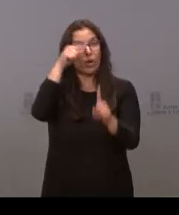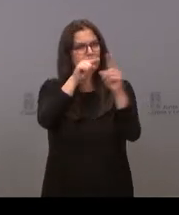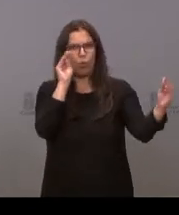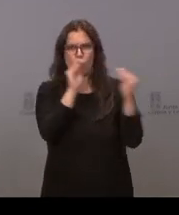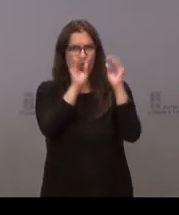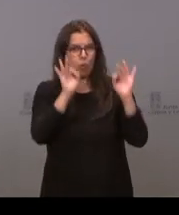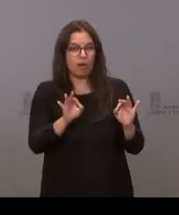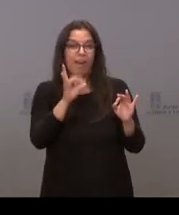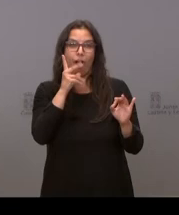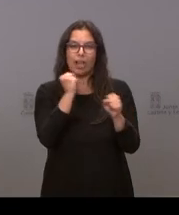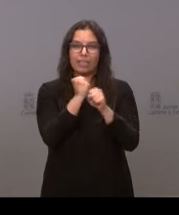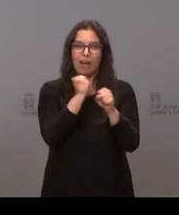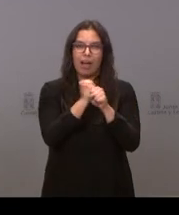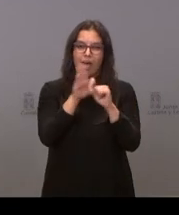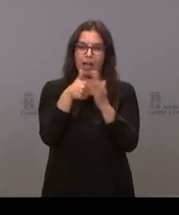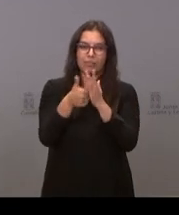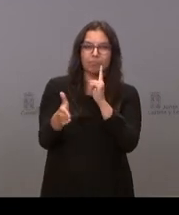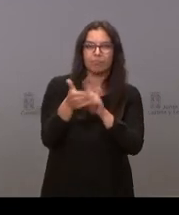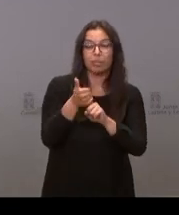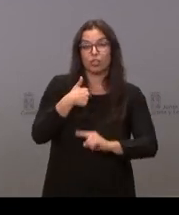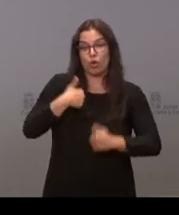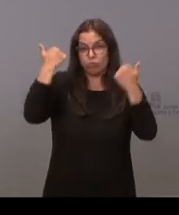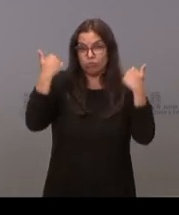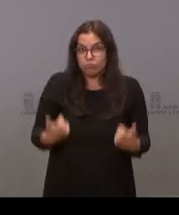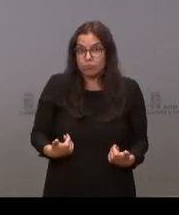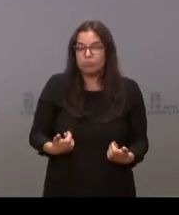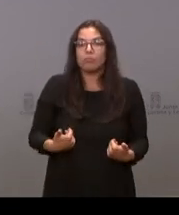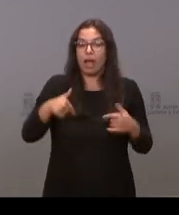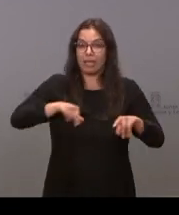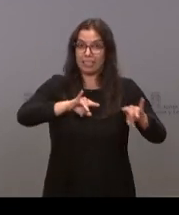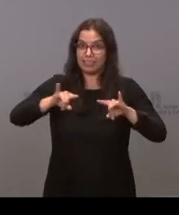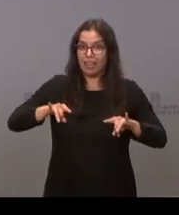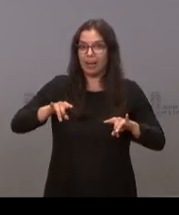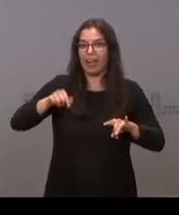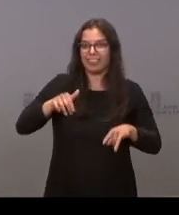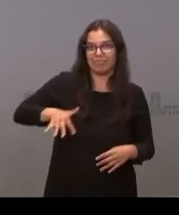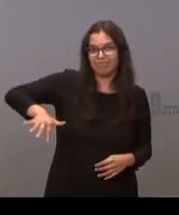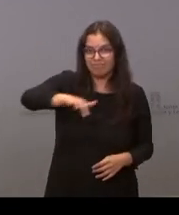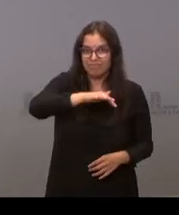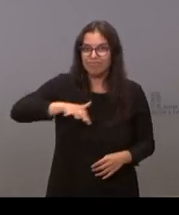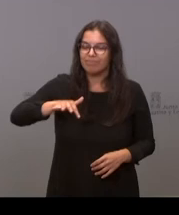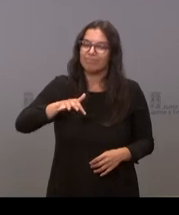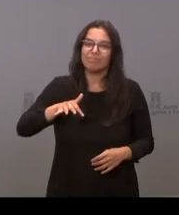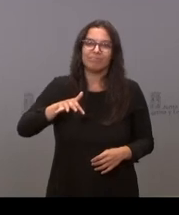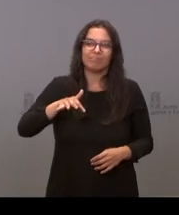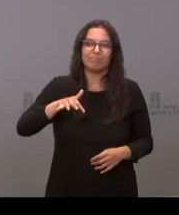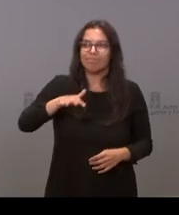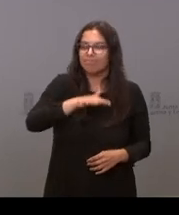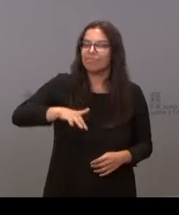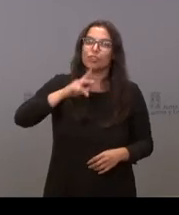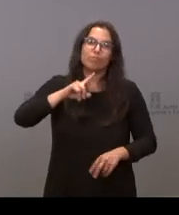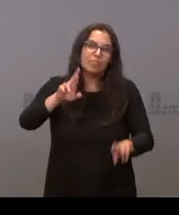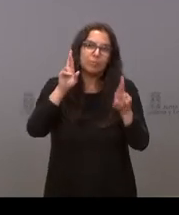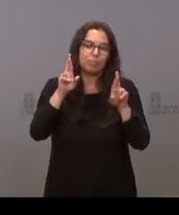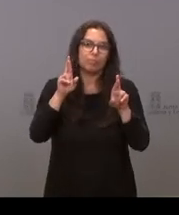Lo que tenemos que hacer ahora es trabajar. Y yo, desde luego, en esta tierra y en este lugar, va a ser un lugar que espero que,